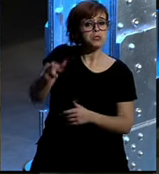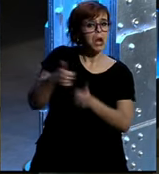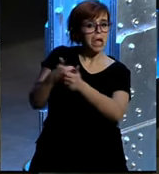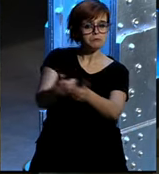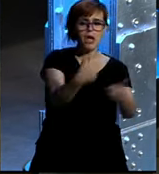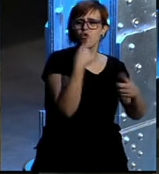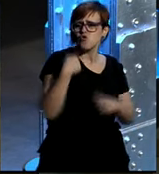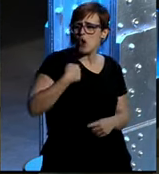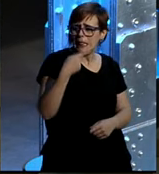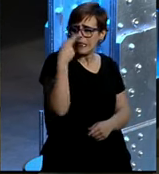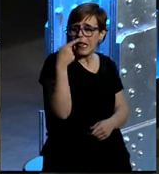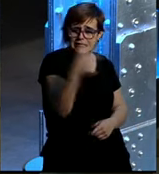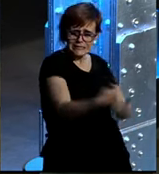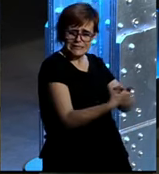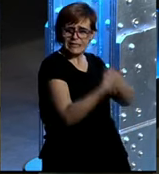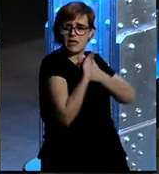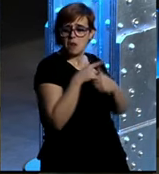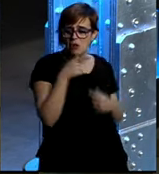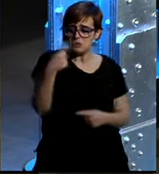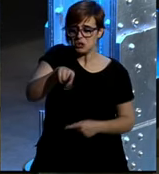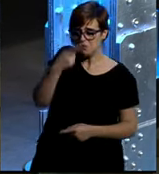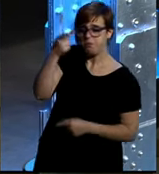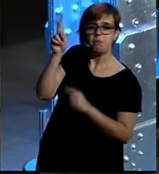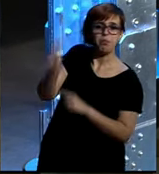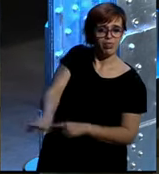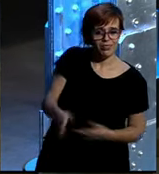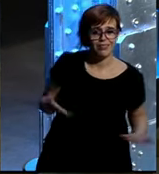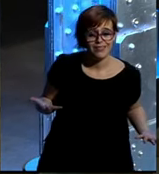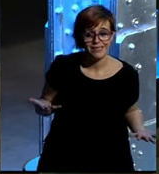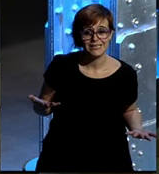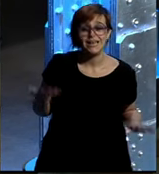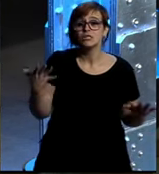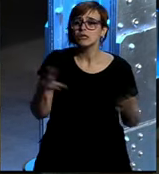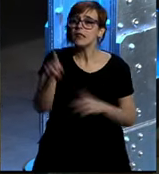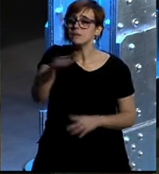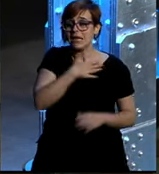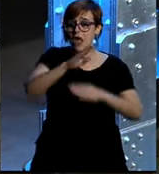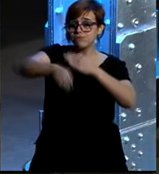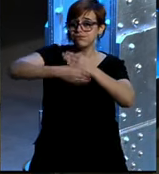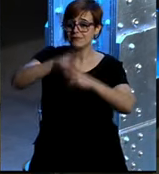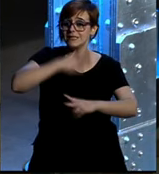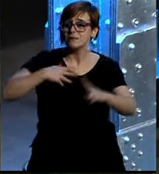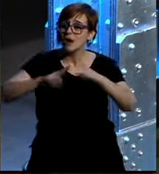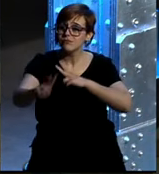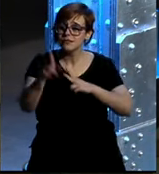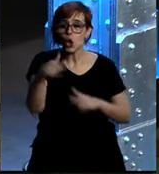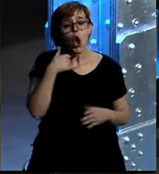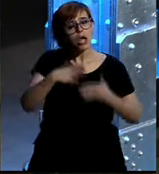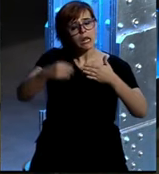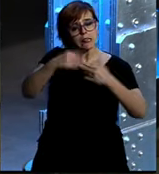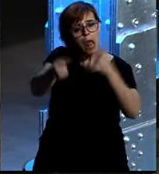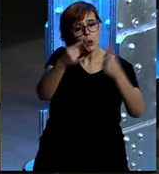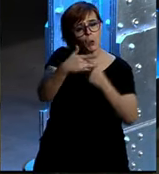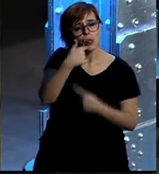a mí me da igual lo que digas que a mí no me interese en absoluto y sólo para completar un poco la respuesta que te he dado antes yo tengo clientes a los que